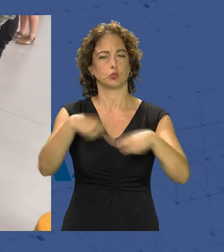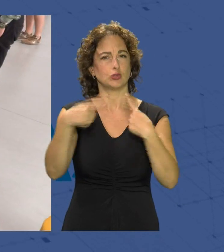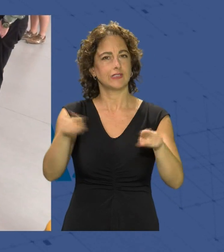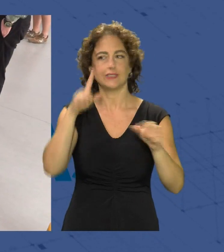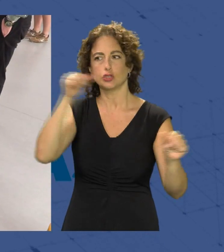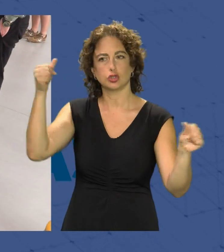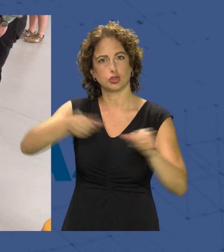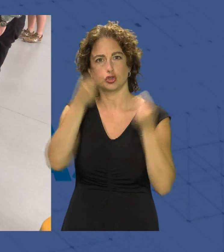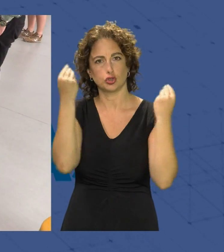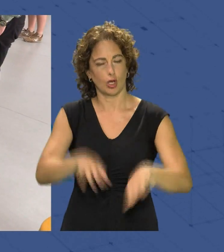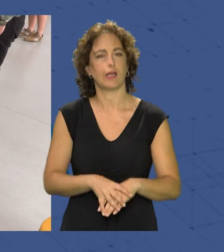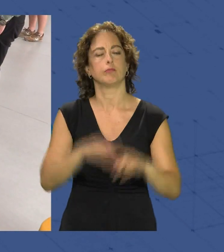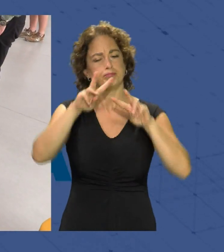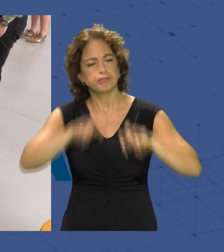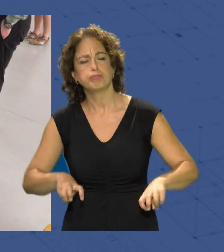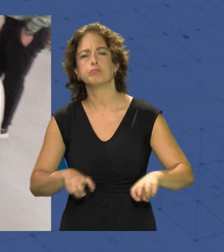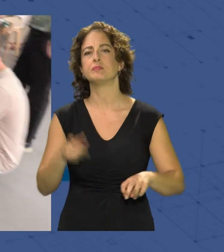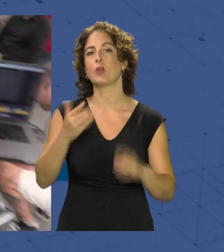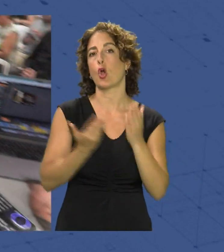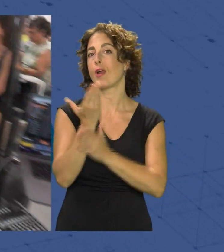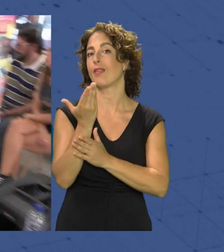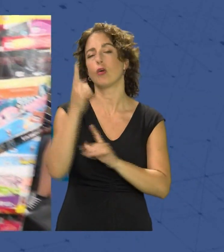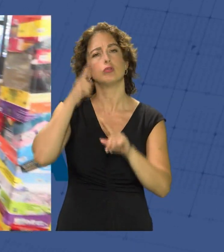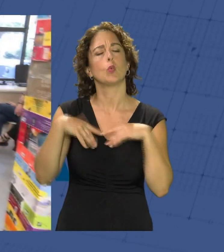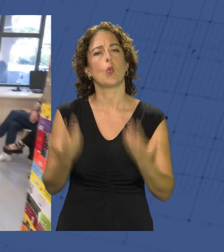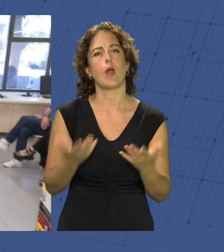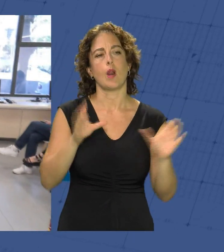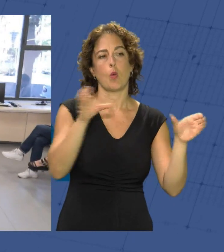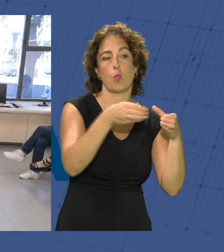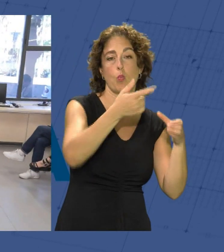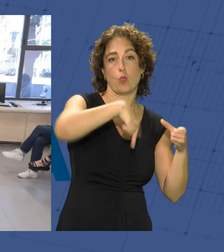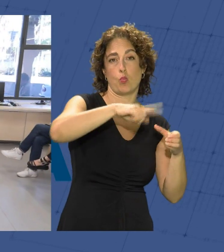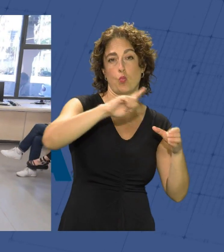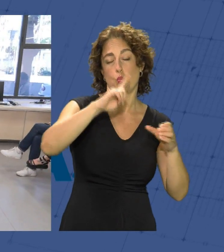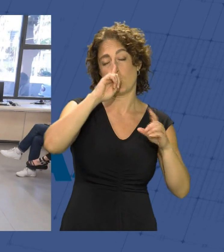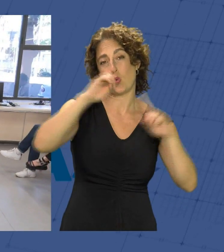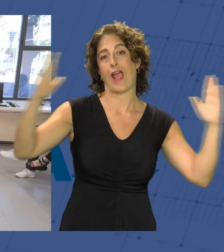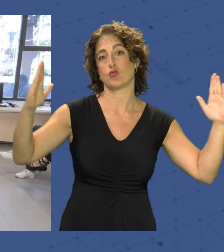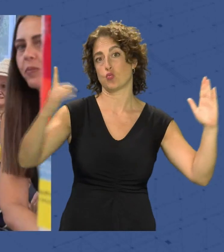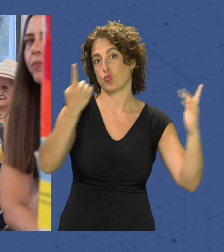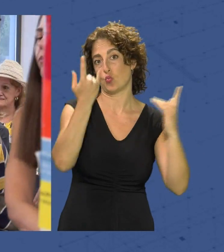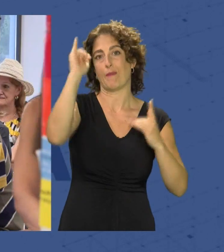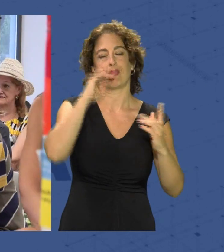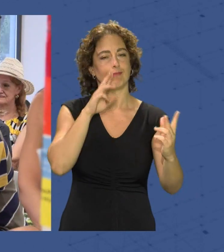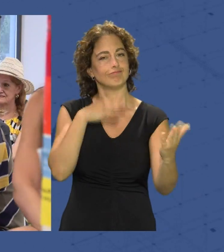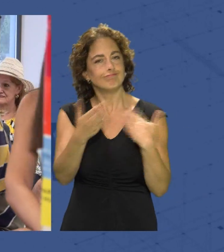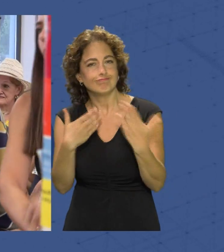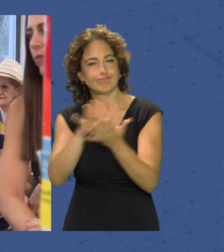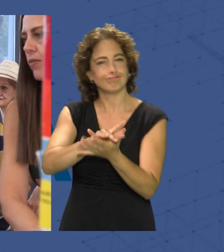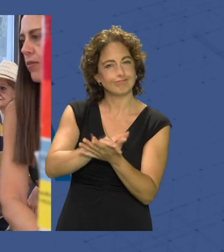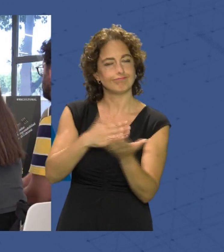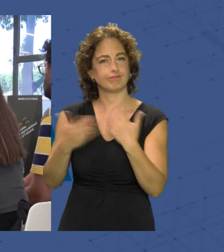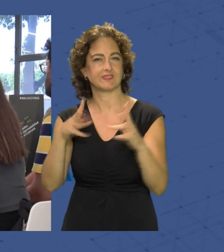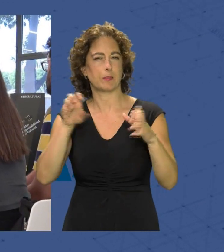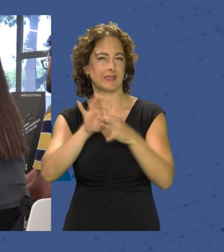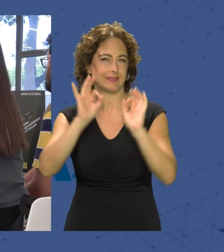la historia fueron analizadas con esta jornada se pretende reunir al mundo de la cultura una vez al año para charlar de manera reposada en esta ocasión sobre